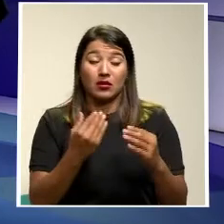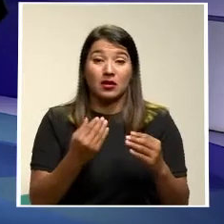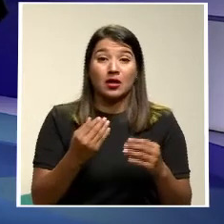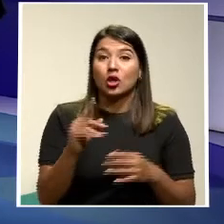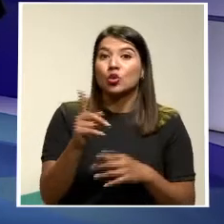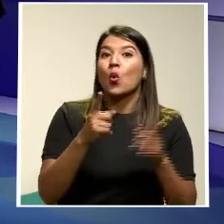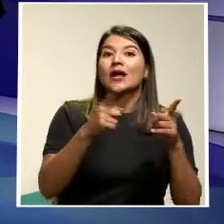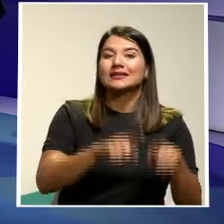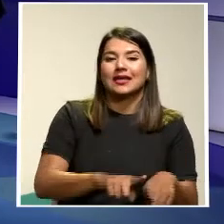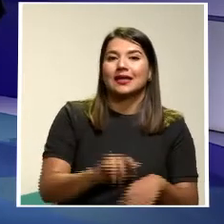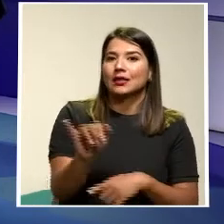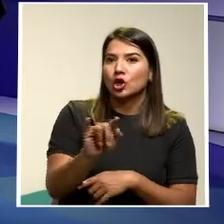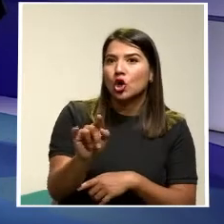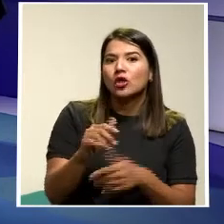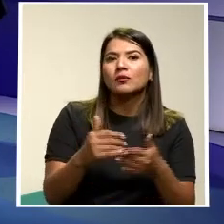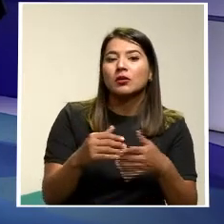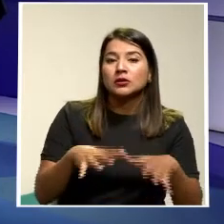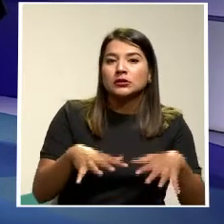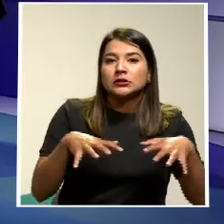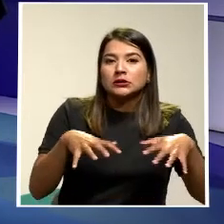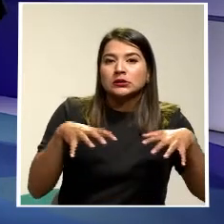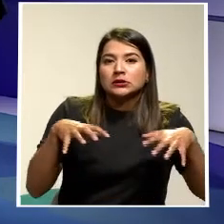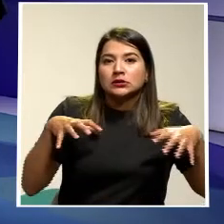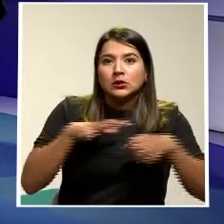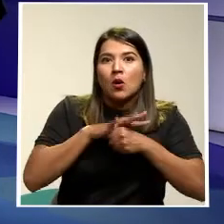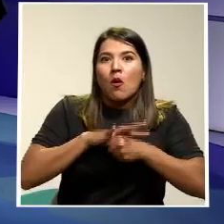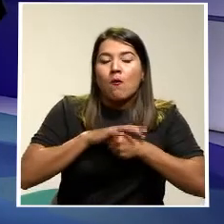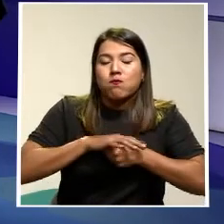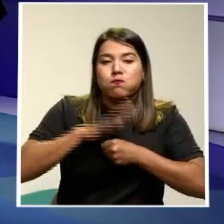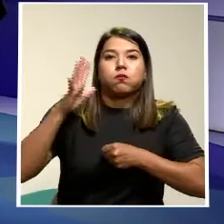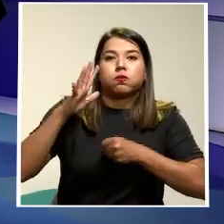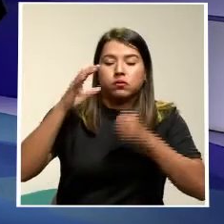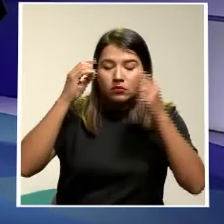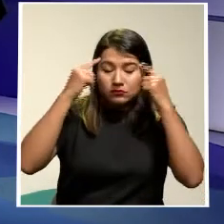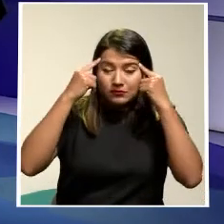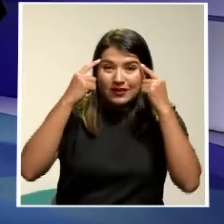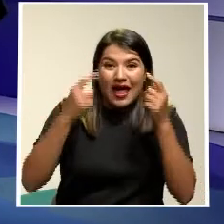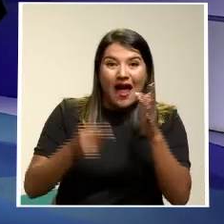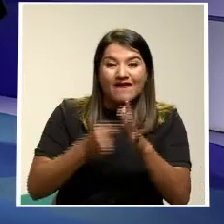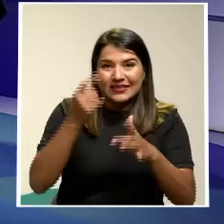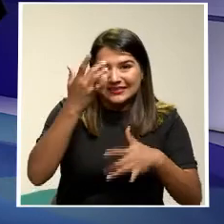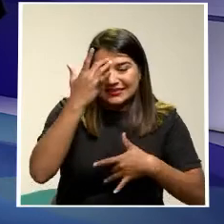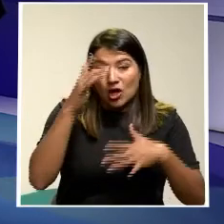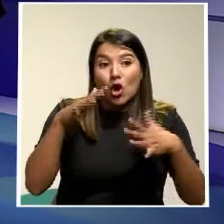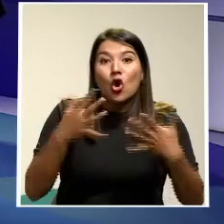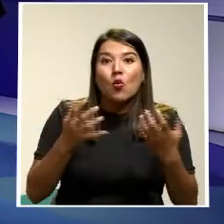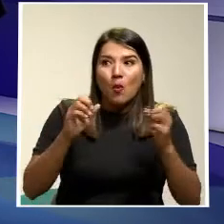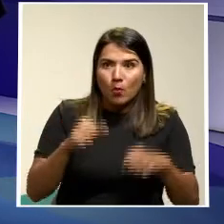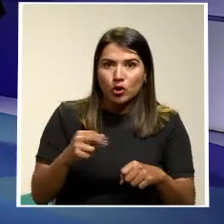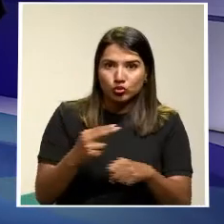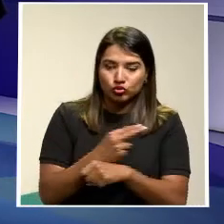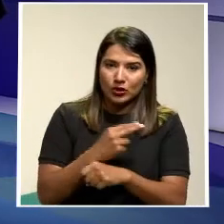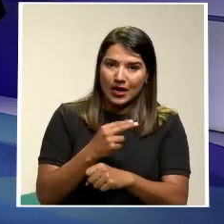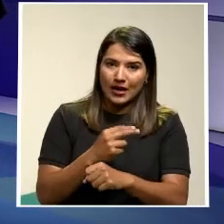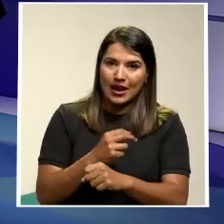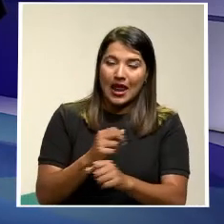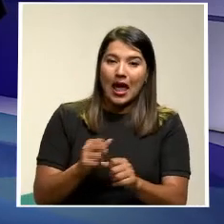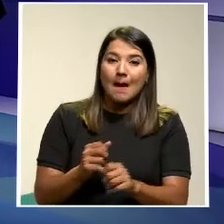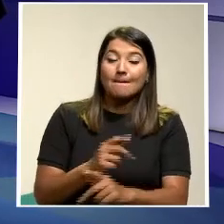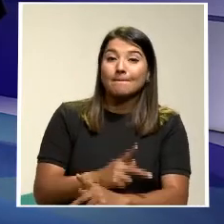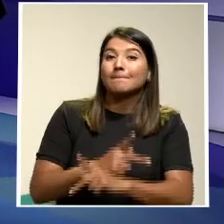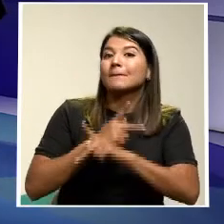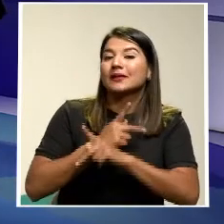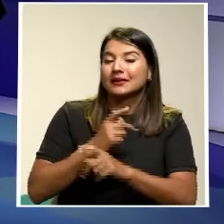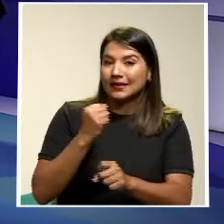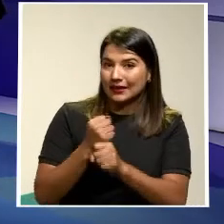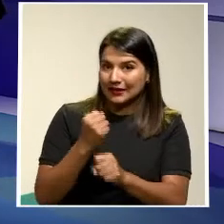accidente Sino que es una enfermedad Del trabajo Cómo podemos demostrar eso Para aplicar la póliza De riesgos del trabajo Cómo podemos También aplicar nosotros